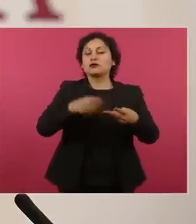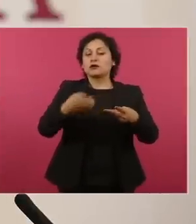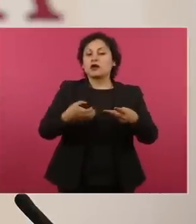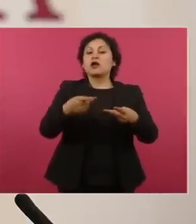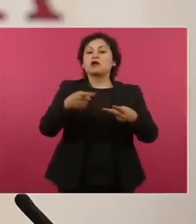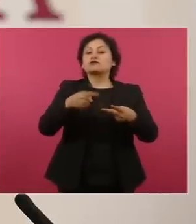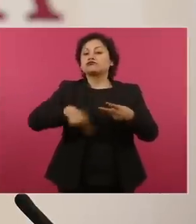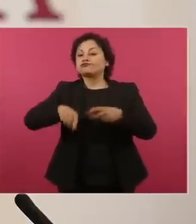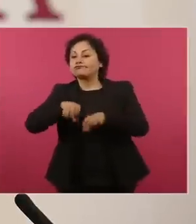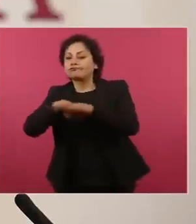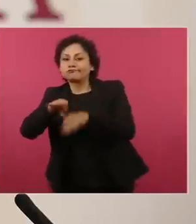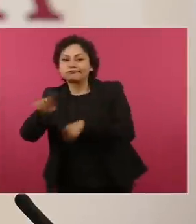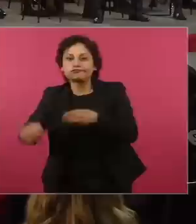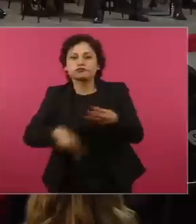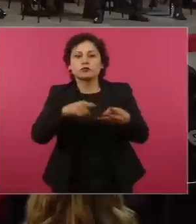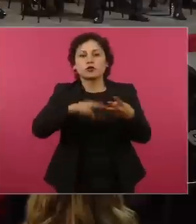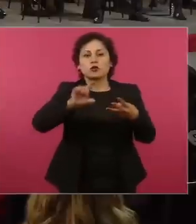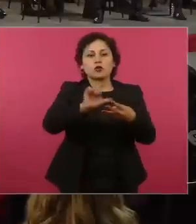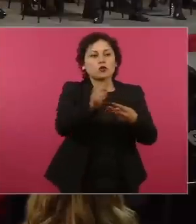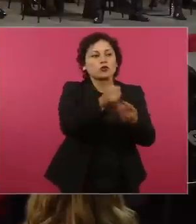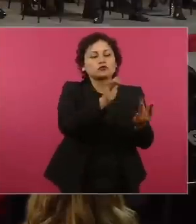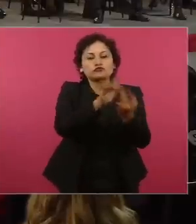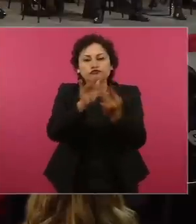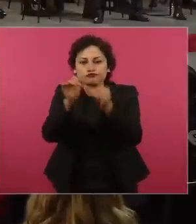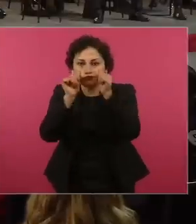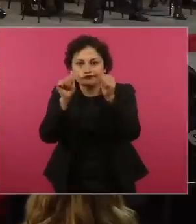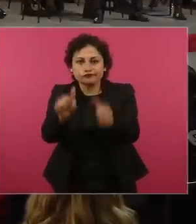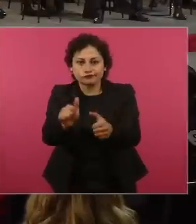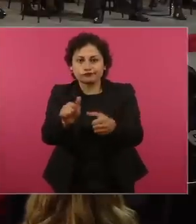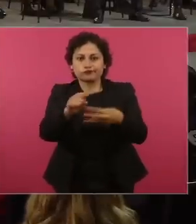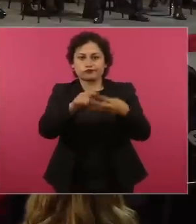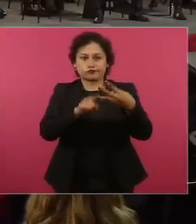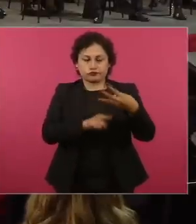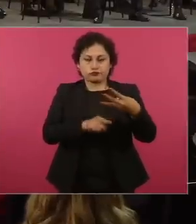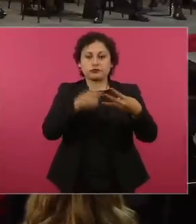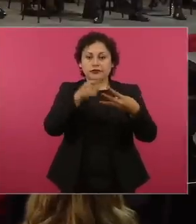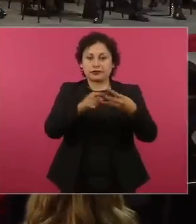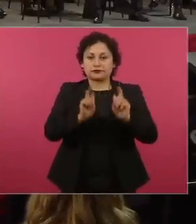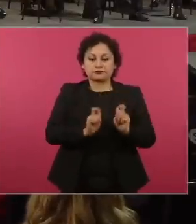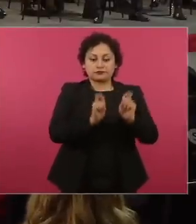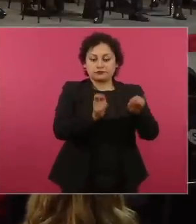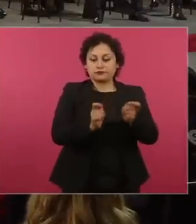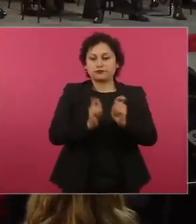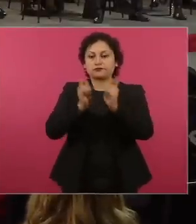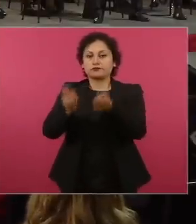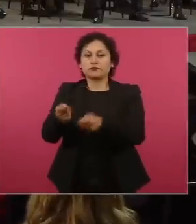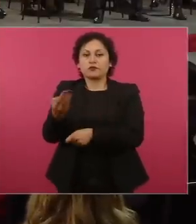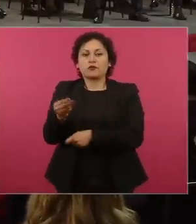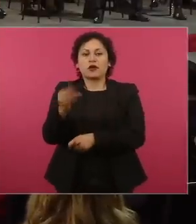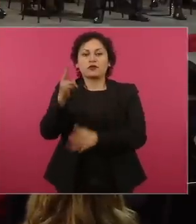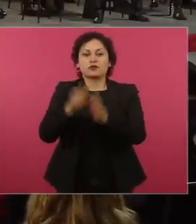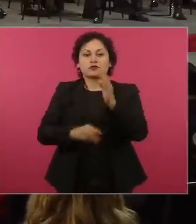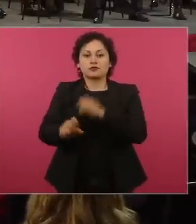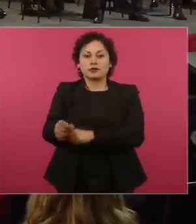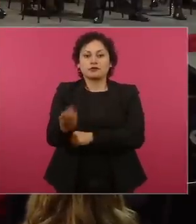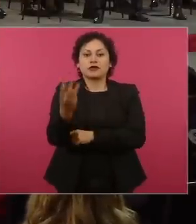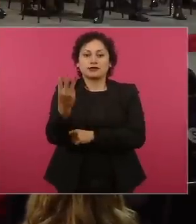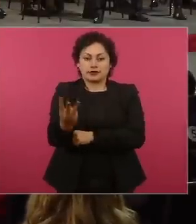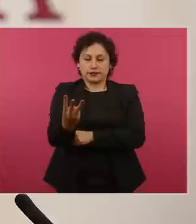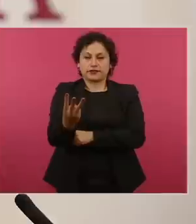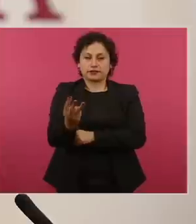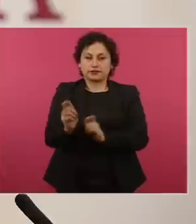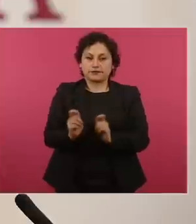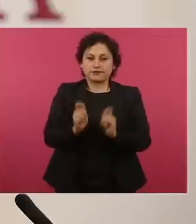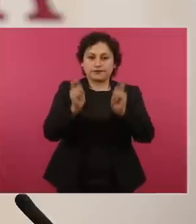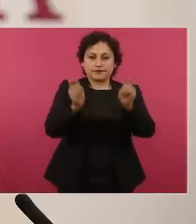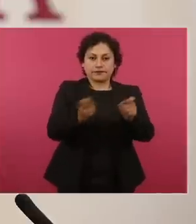administrativa, habiéndose designado el primero de mayo de 2023 como su director aún